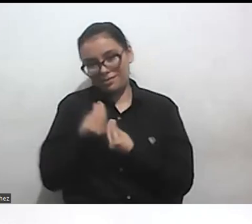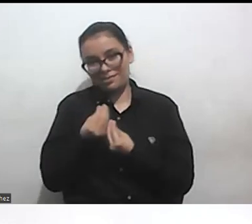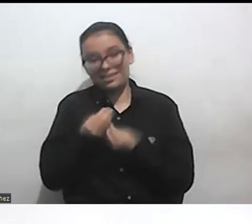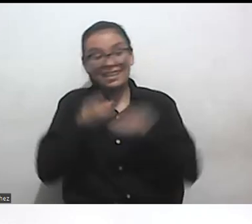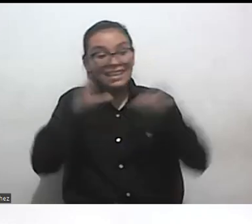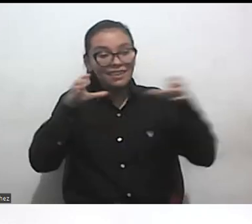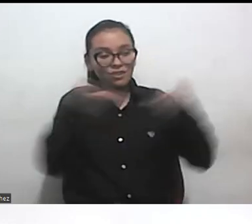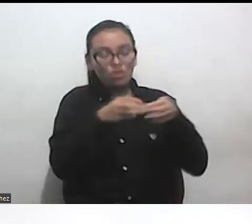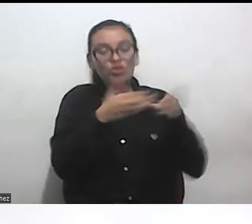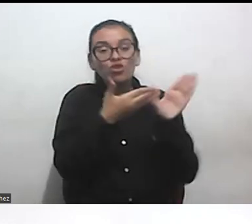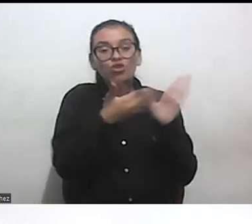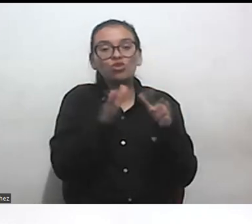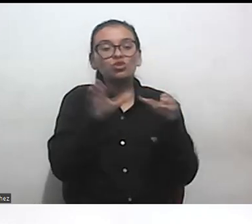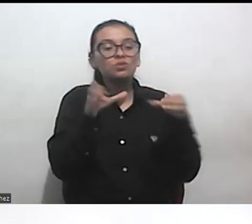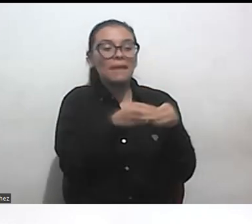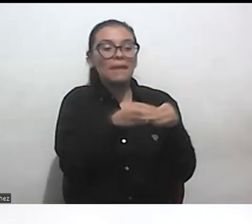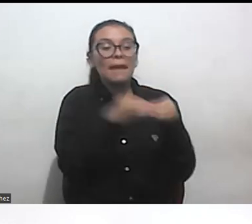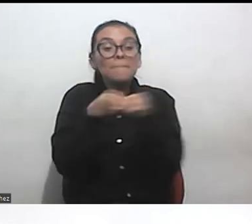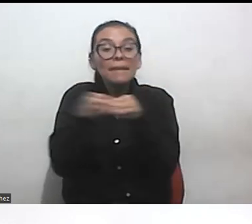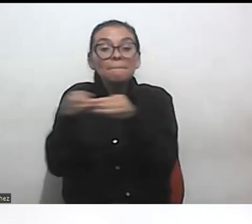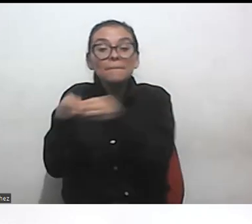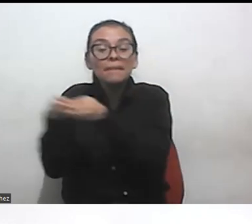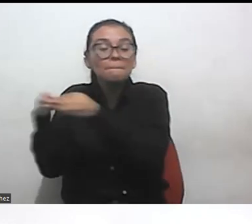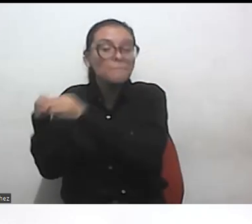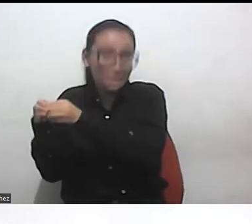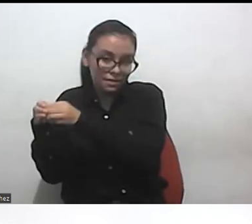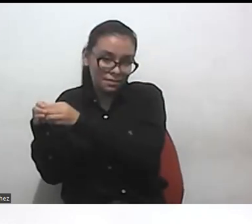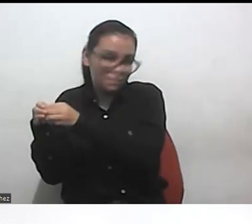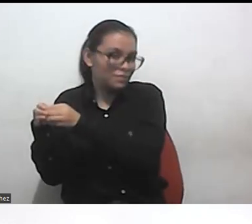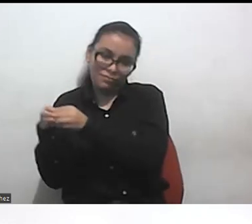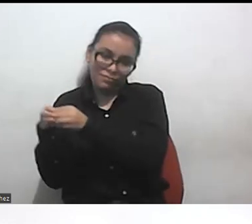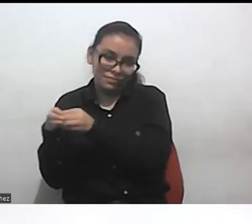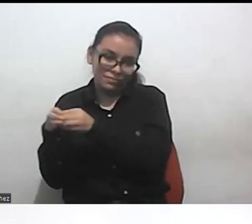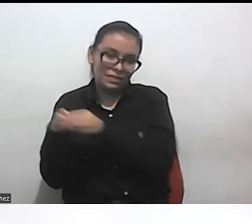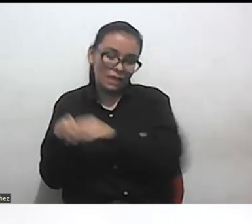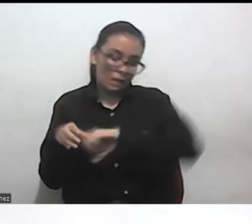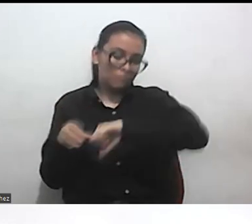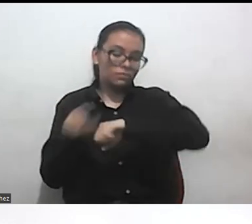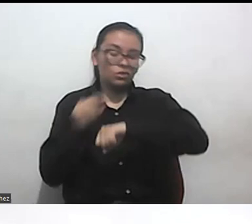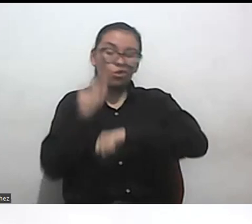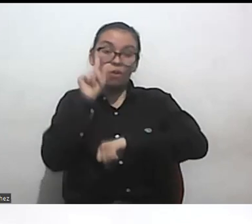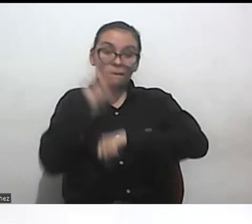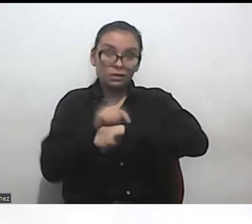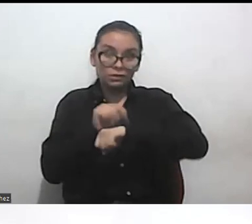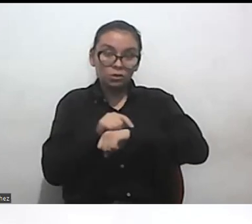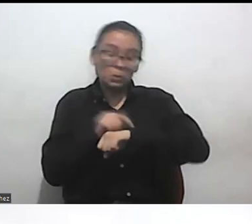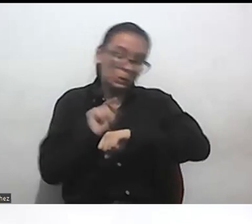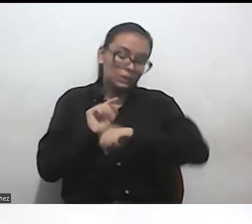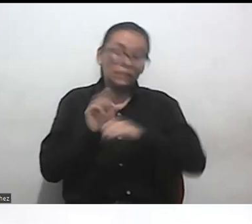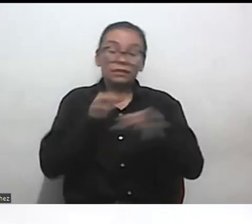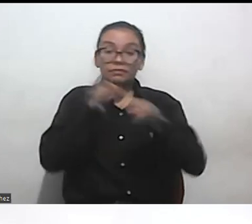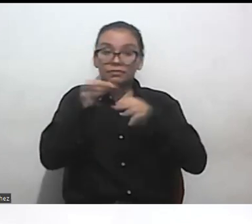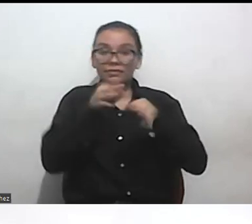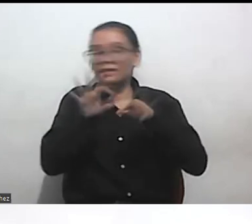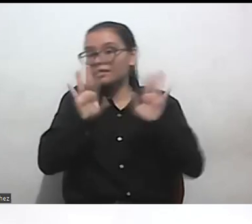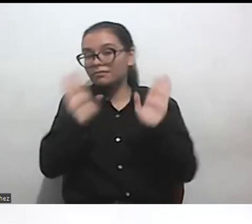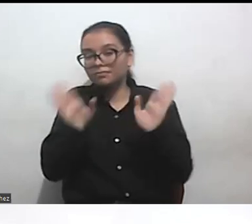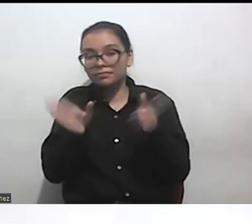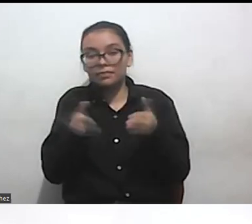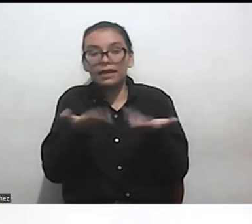poder hacer eso ¿no? y como bien veo que me queda como un minuto y un poco más solamente voy a cerrar de que